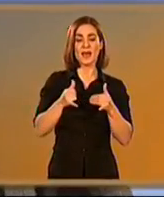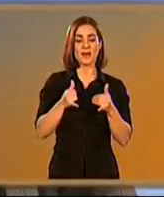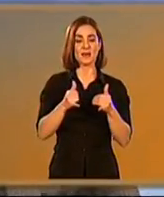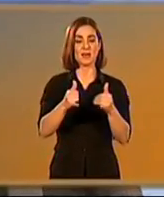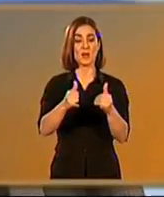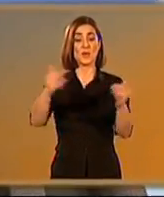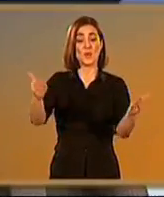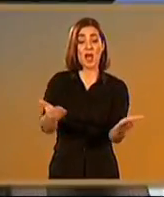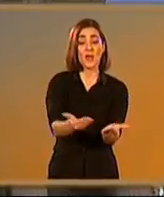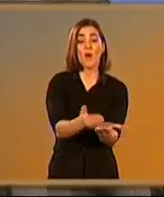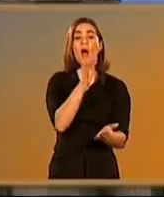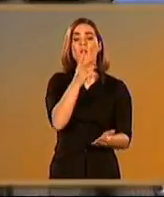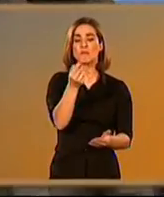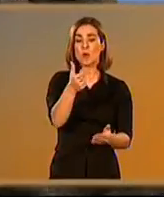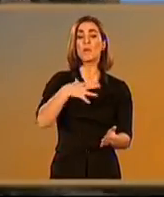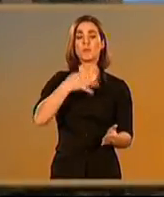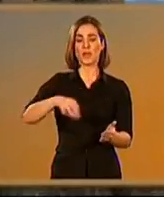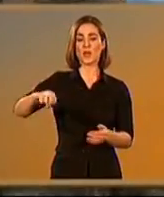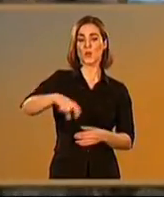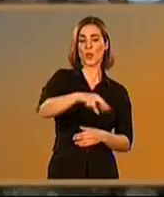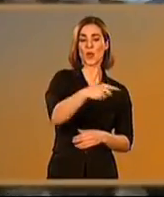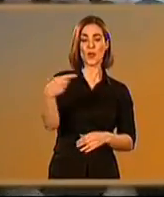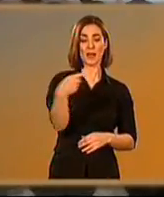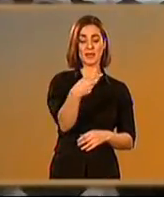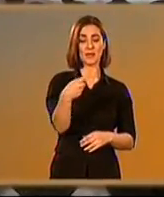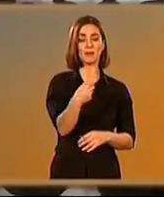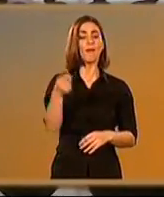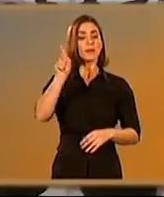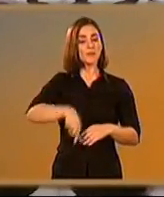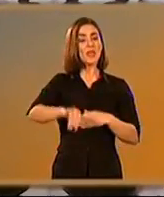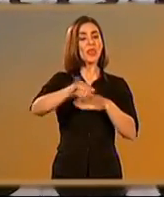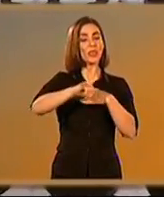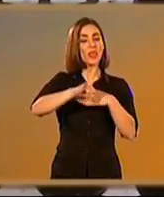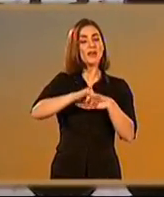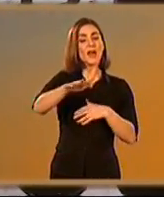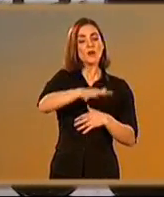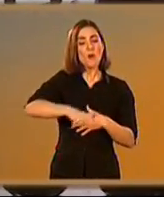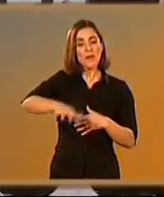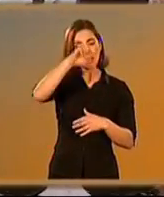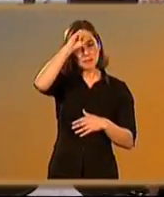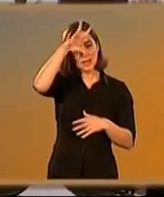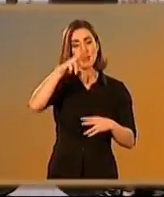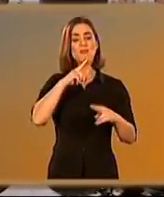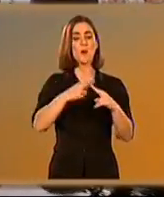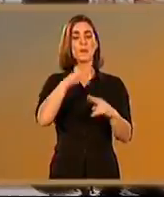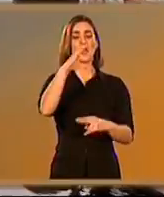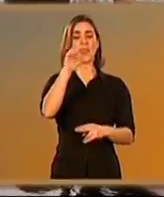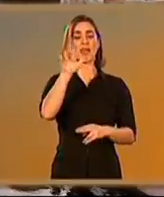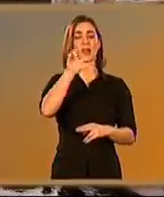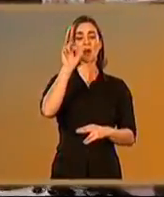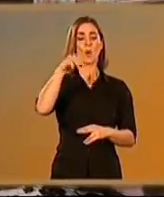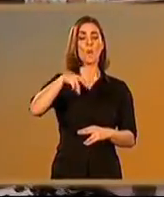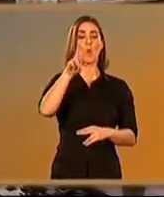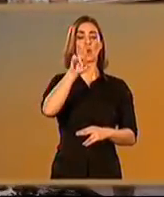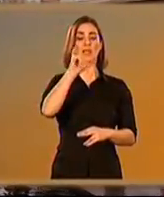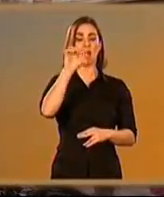Bética romana. Su situación en uno de los pocos lados que permitían cruzar el Guadalquivir, próximo a la rica comarca minera de